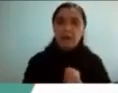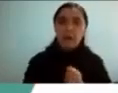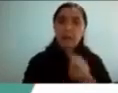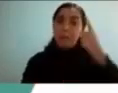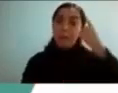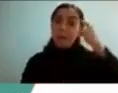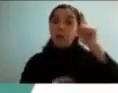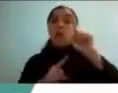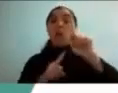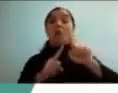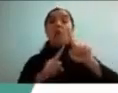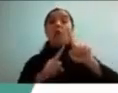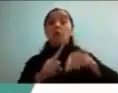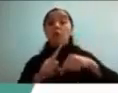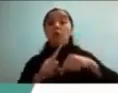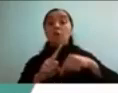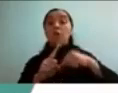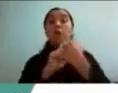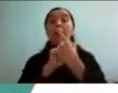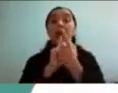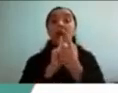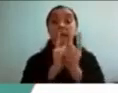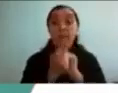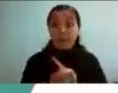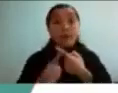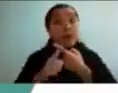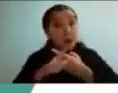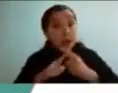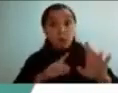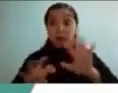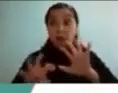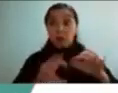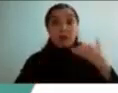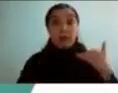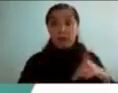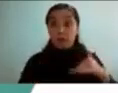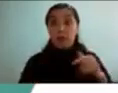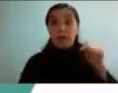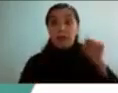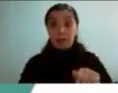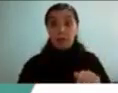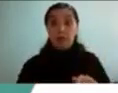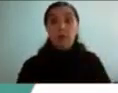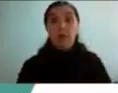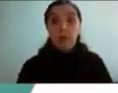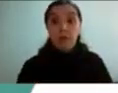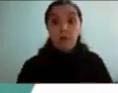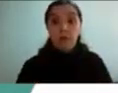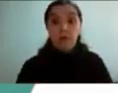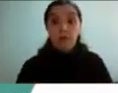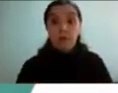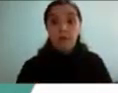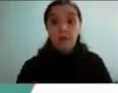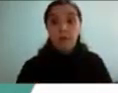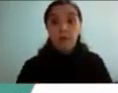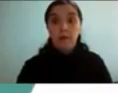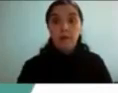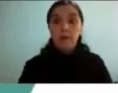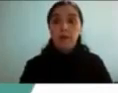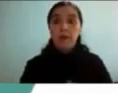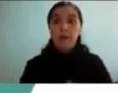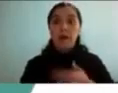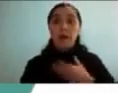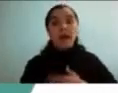porque hay otra cosa que es más importante que tengo que hacer hoy por ejemplo tengo muchas ganas de ver algo en Netflix pero voy a